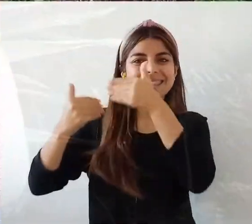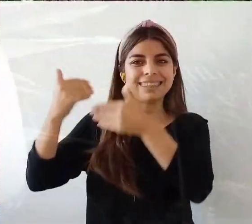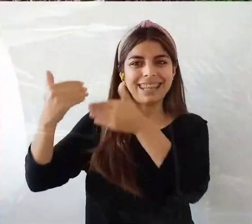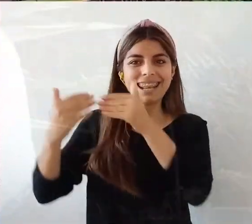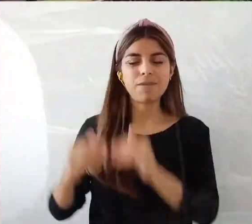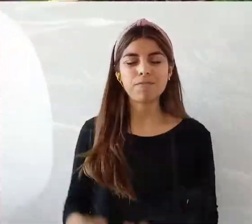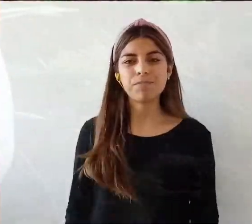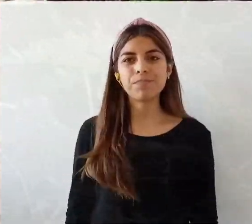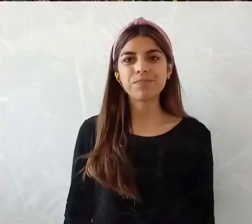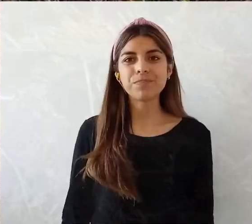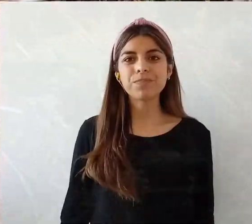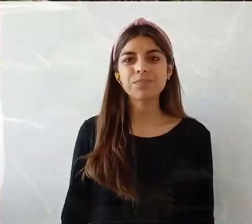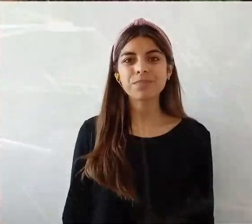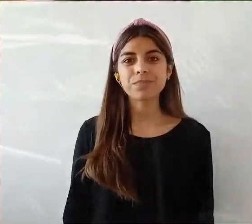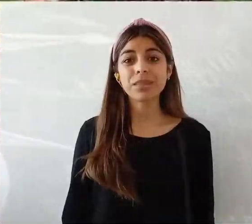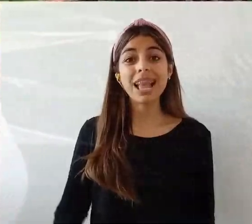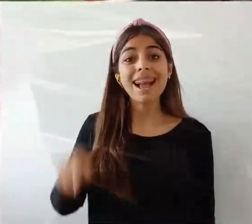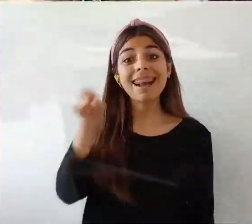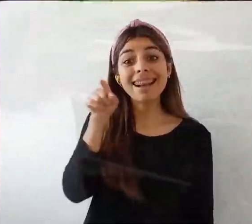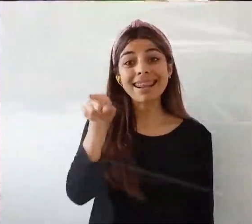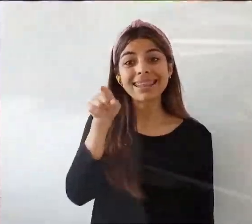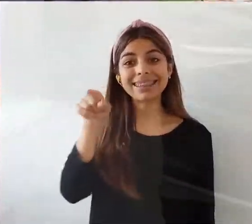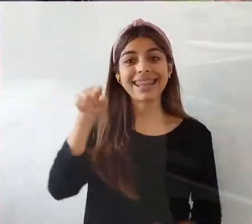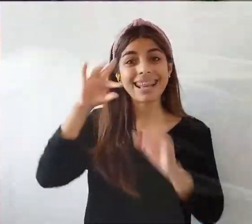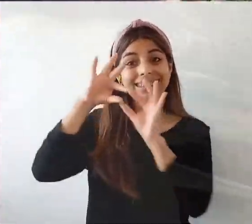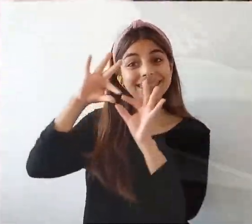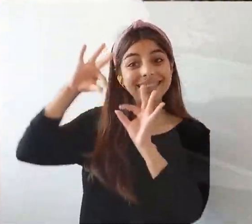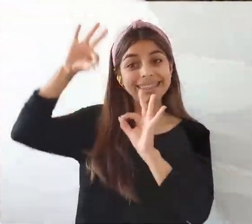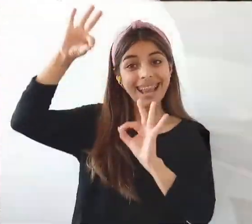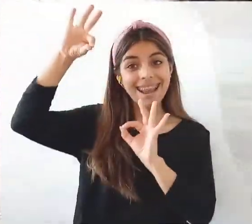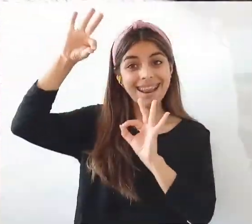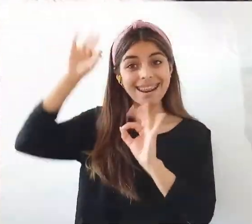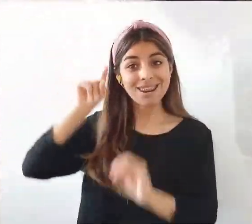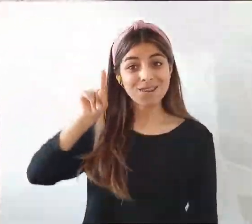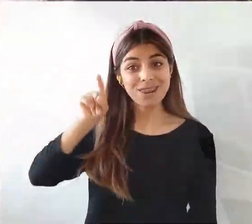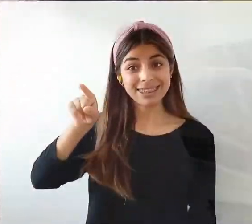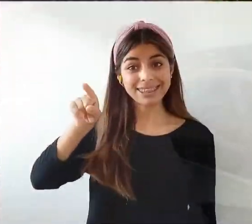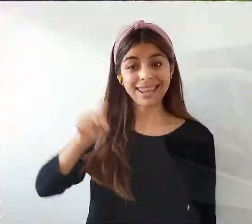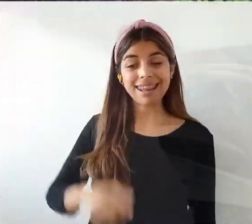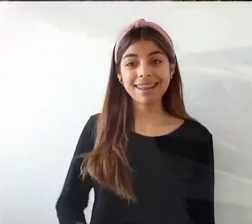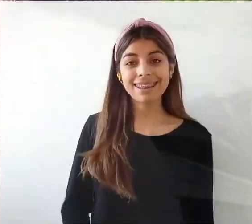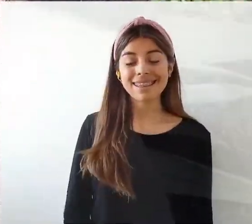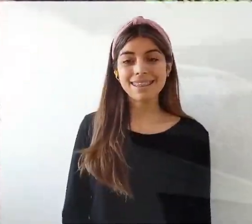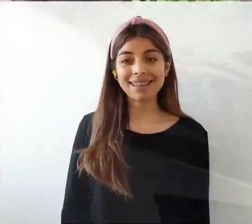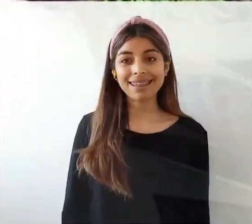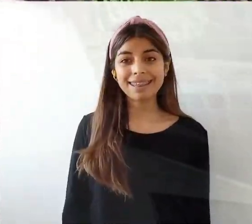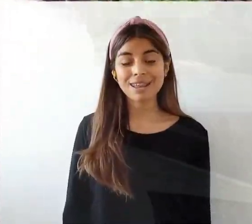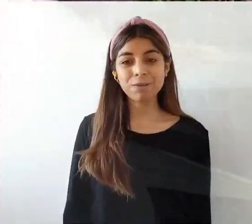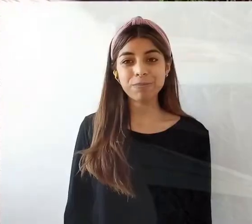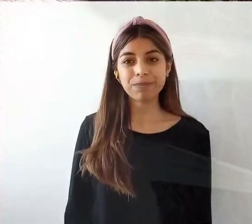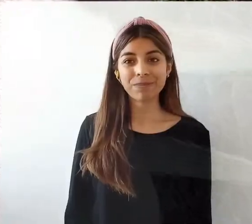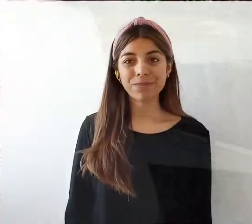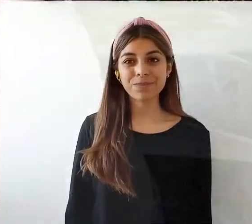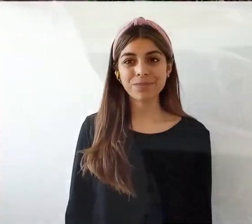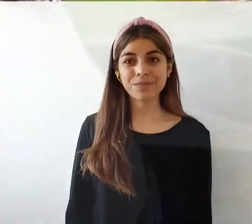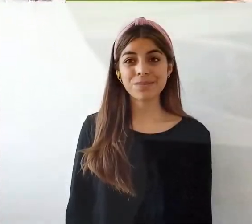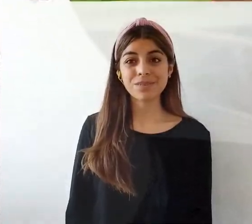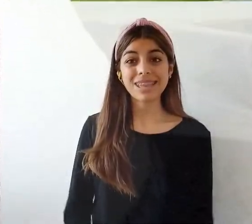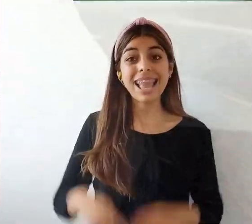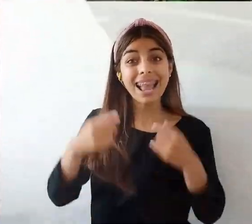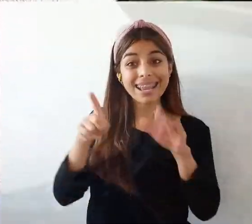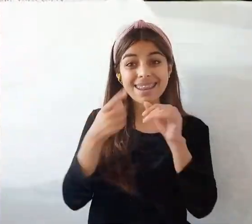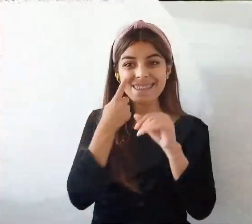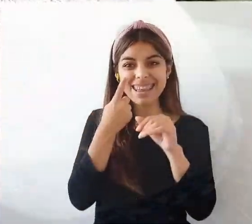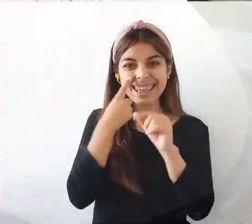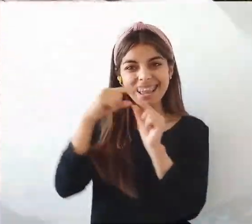Y acá en esta, tenemos que ver que está acá naciendo una